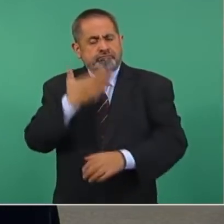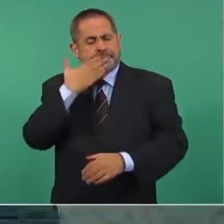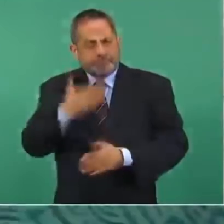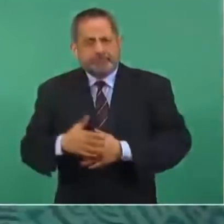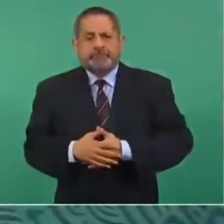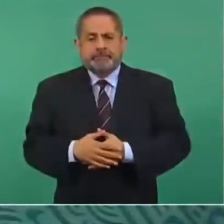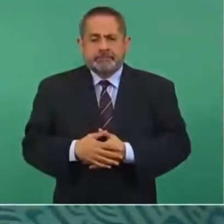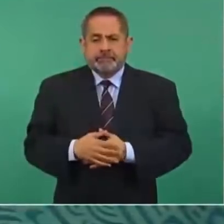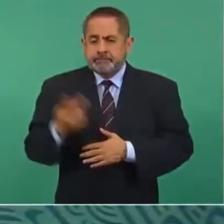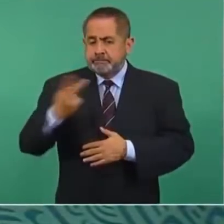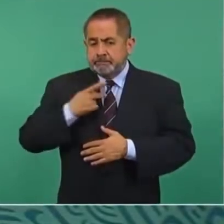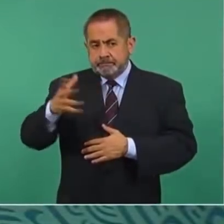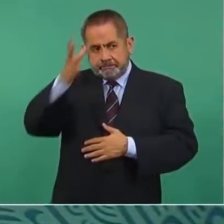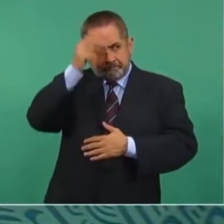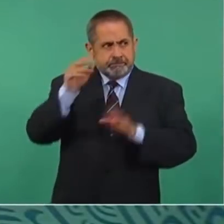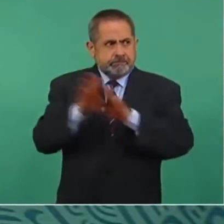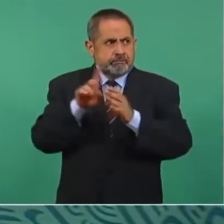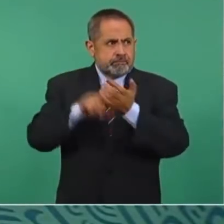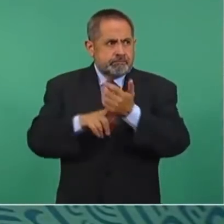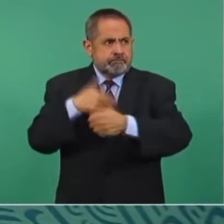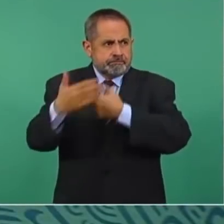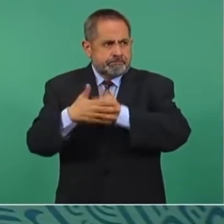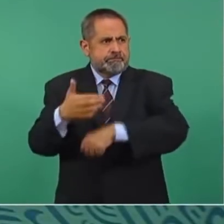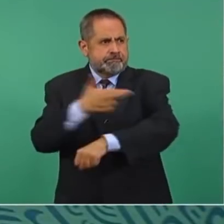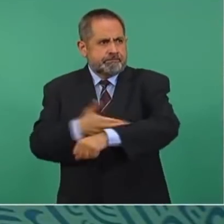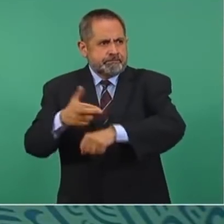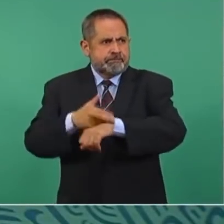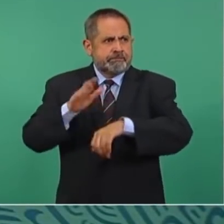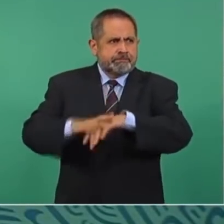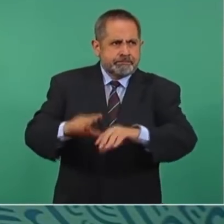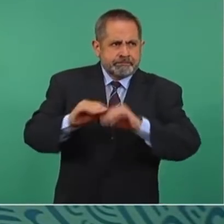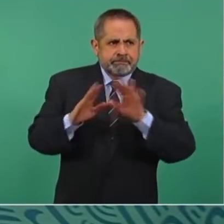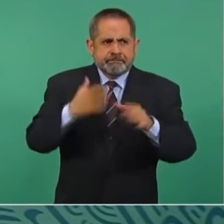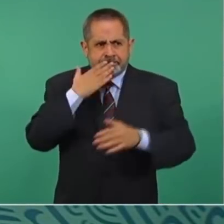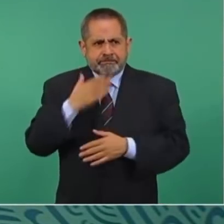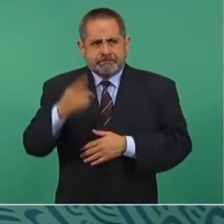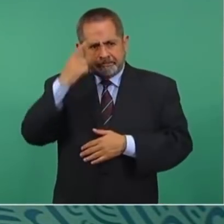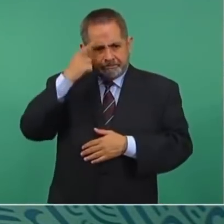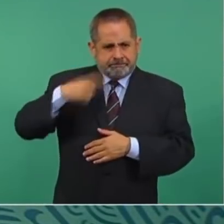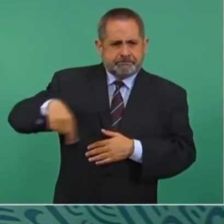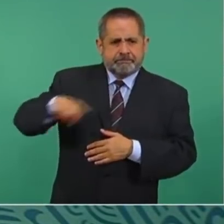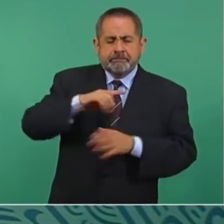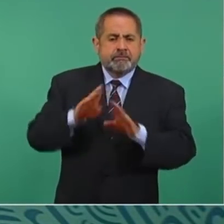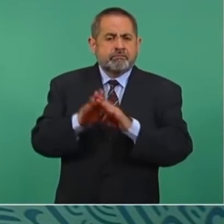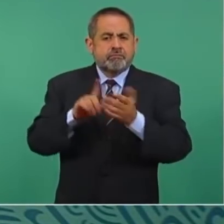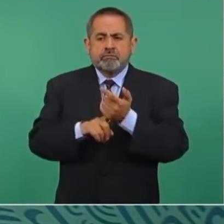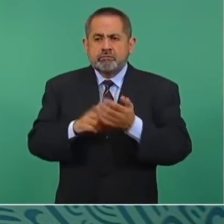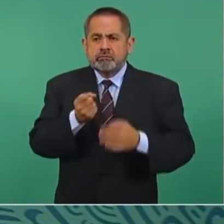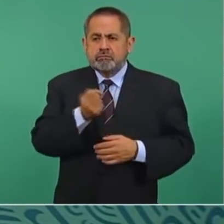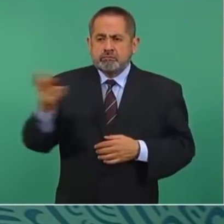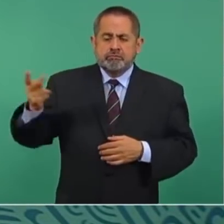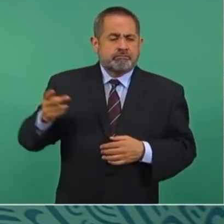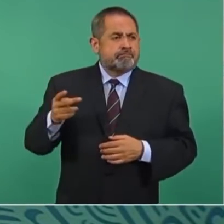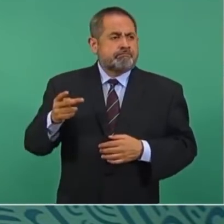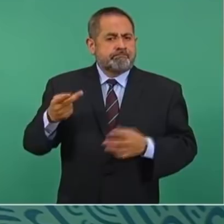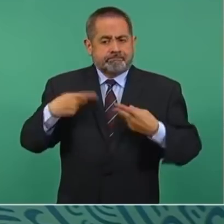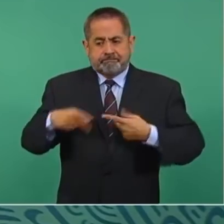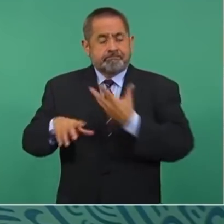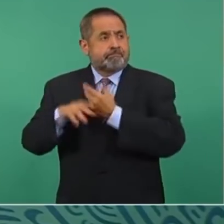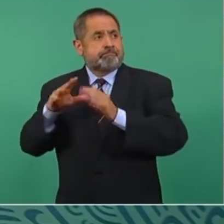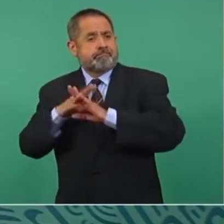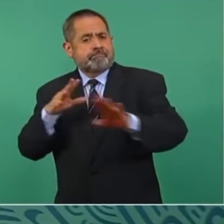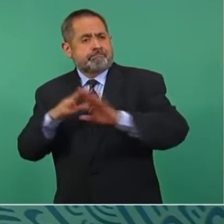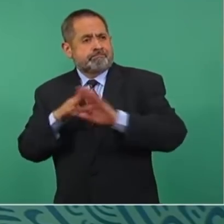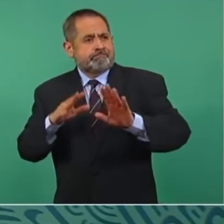Estamos de acuerdo en que la forma más eficaz y sostenible de disuadir a los posibles migrantes de que huyan de sus